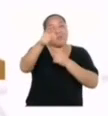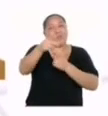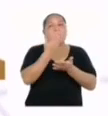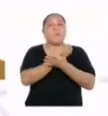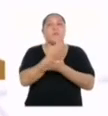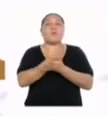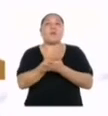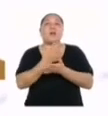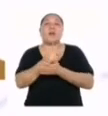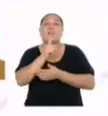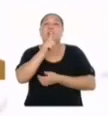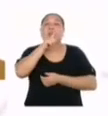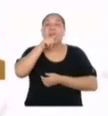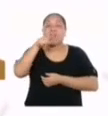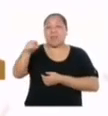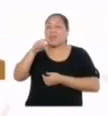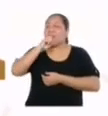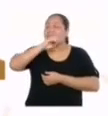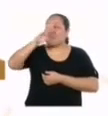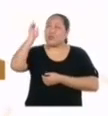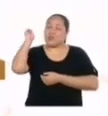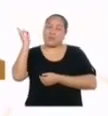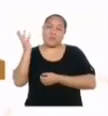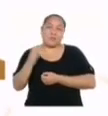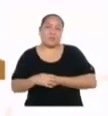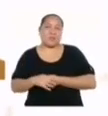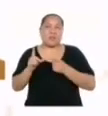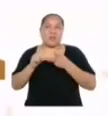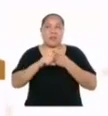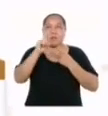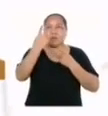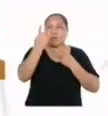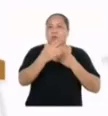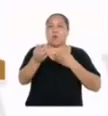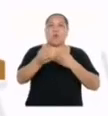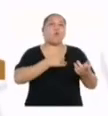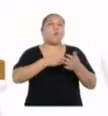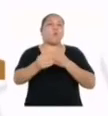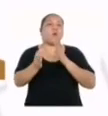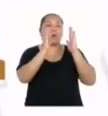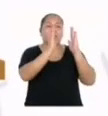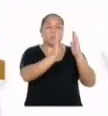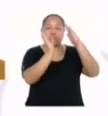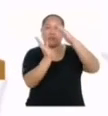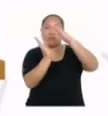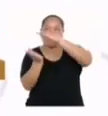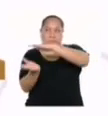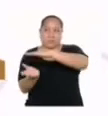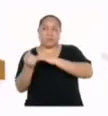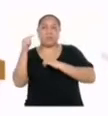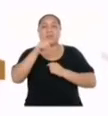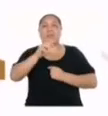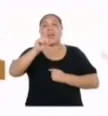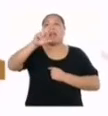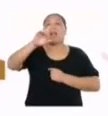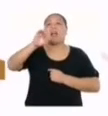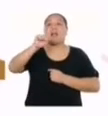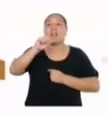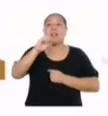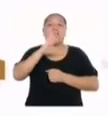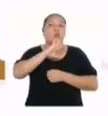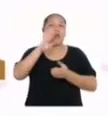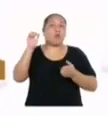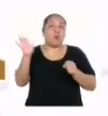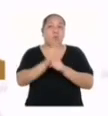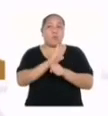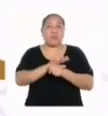es comprobar las afirmaciones dichas por el profesor. La primera es que en cualquiera de las tres posiciones el área total va a